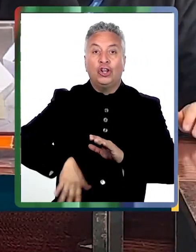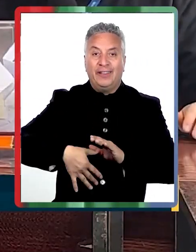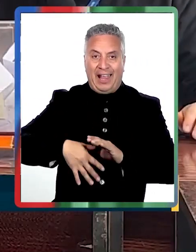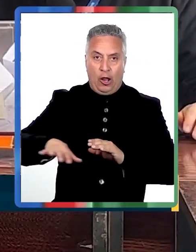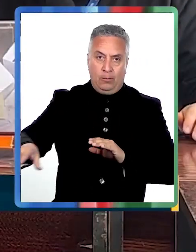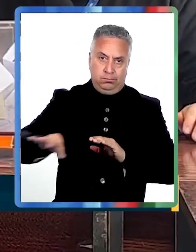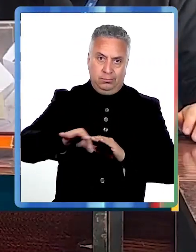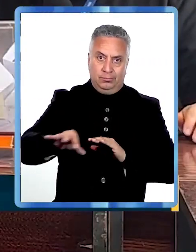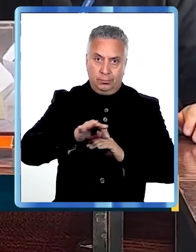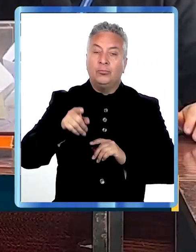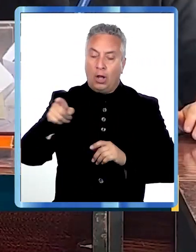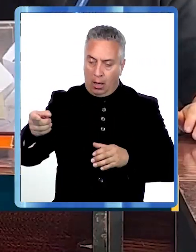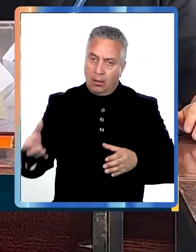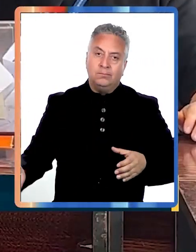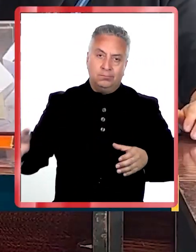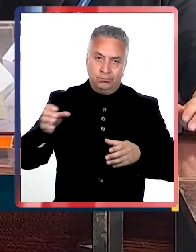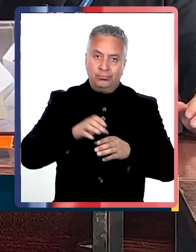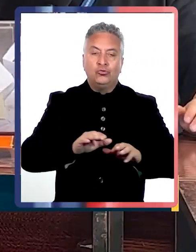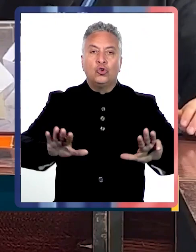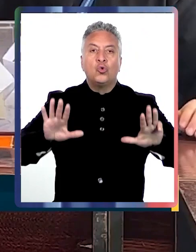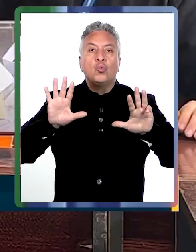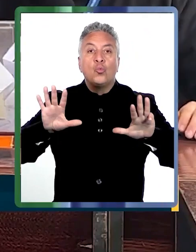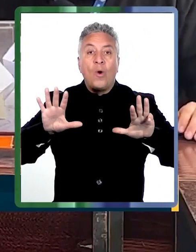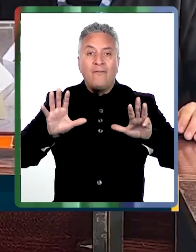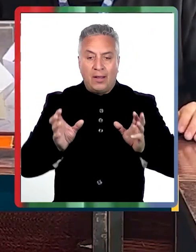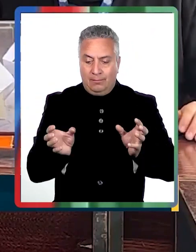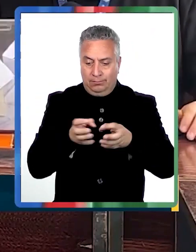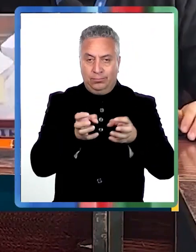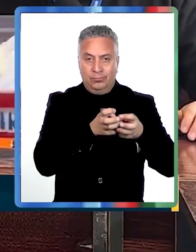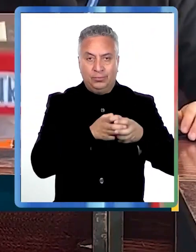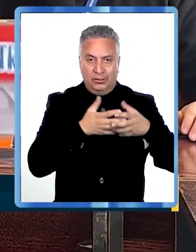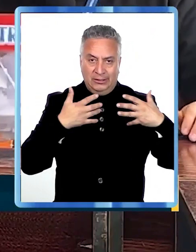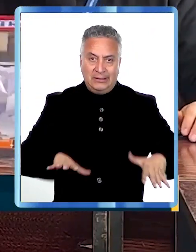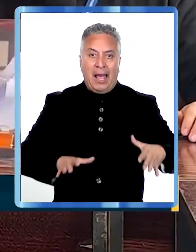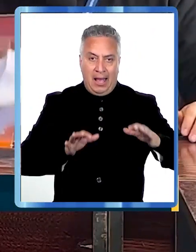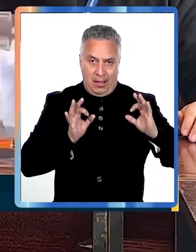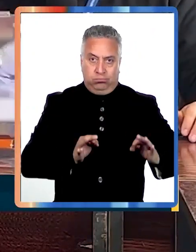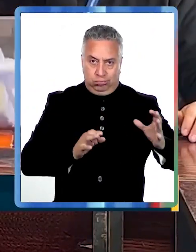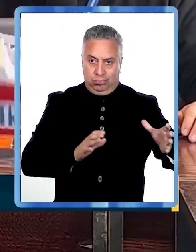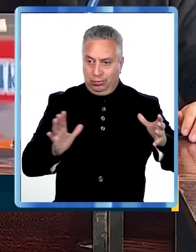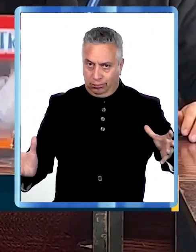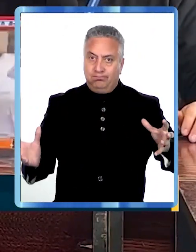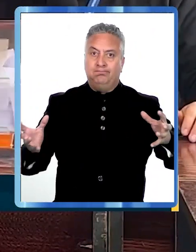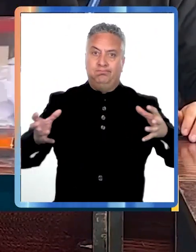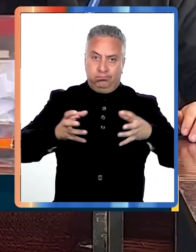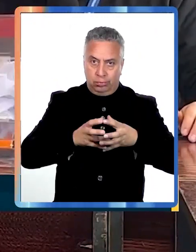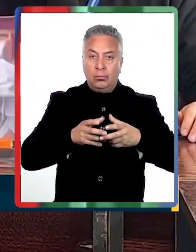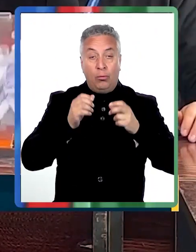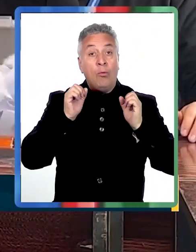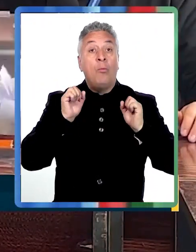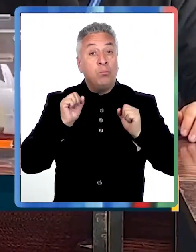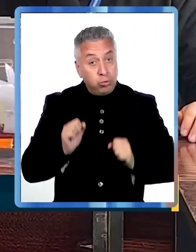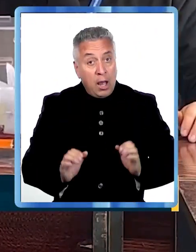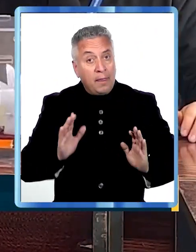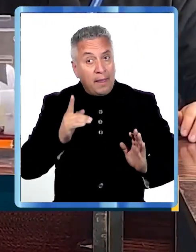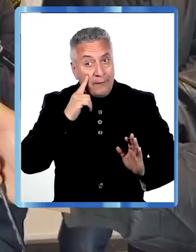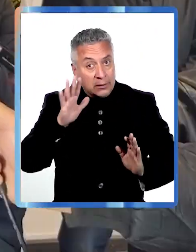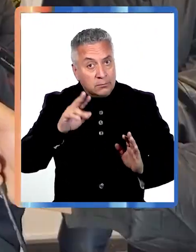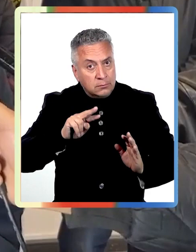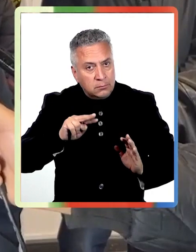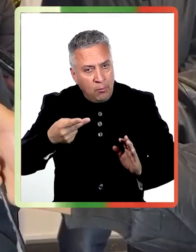y que se sumarán a las nueve instituciones ya aseguradas. Una celebración que podría tener modificaciones.